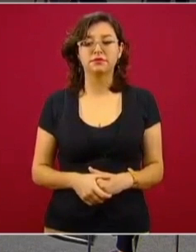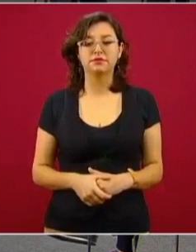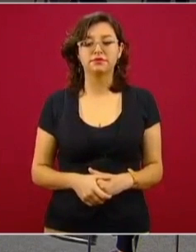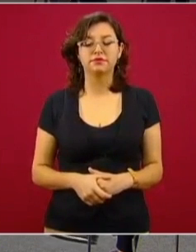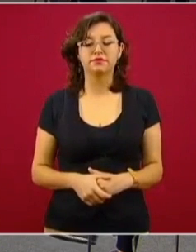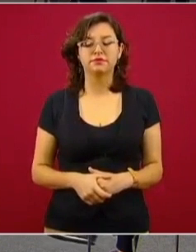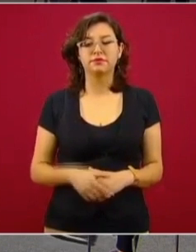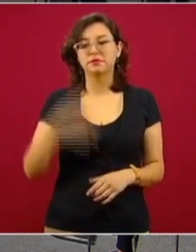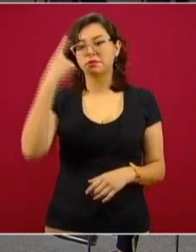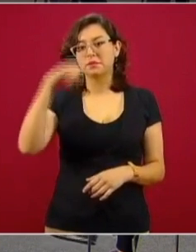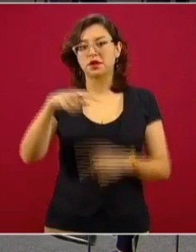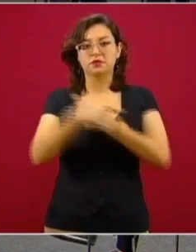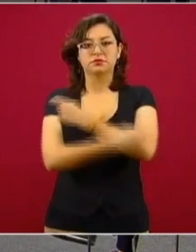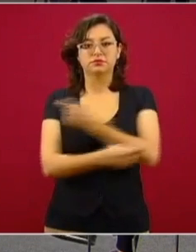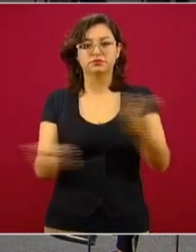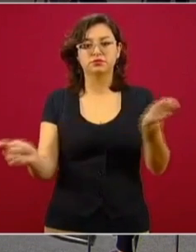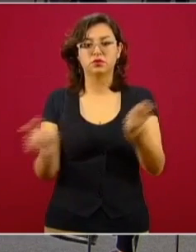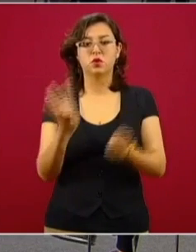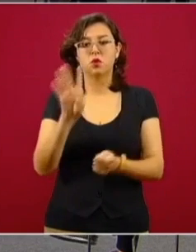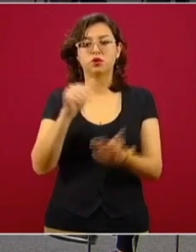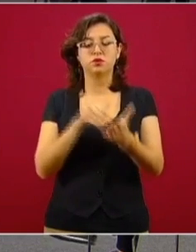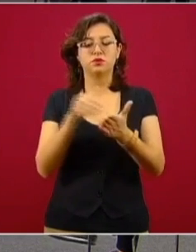cuatro millones de créditos.